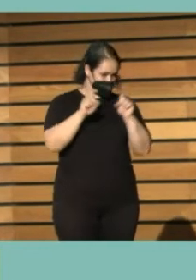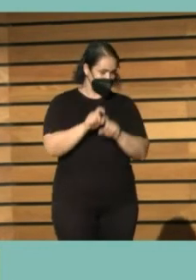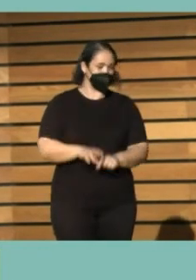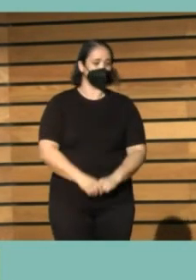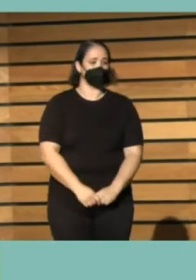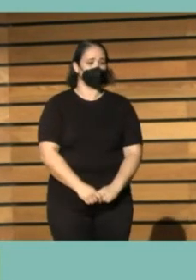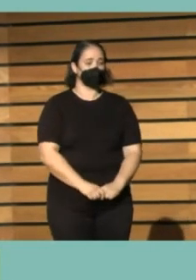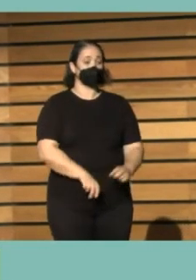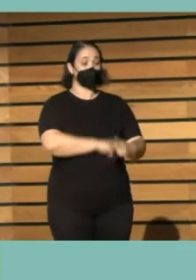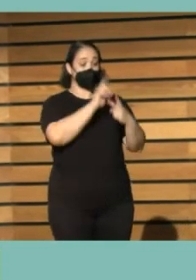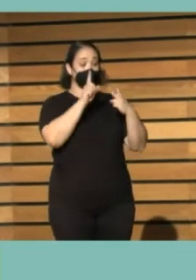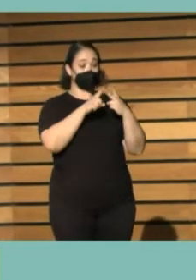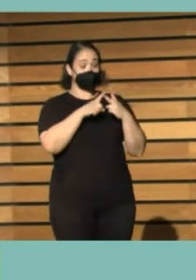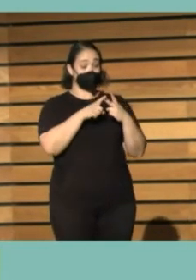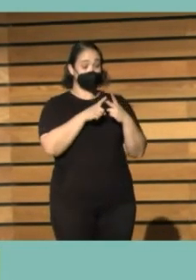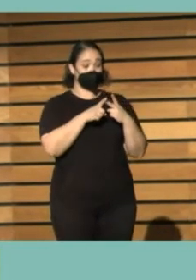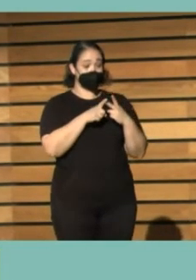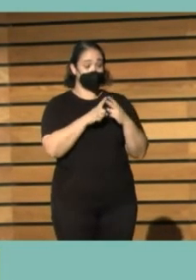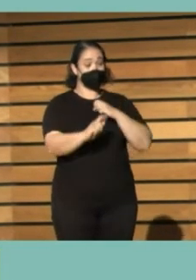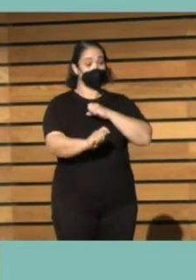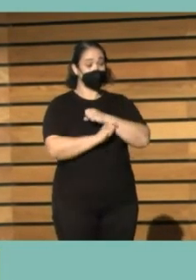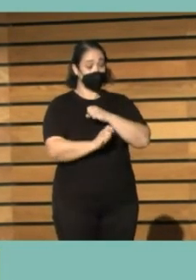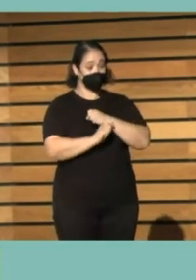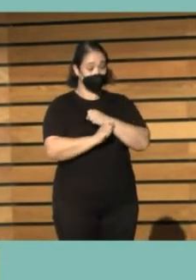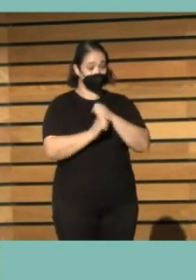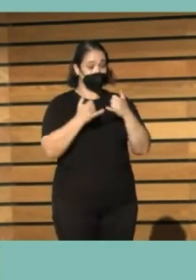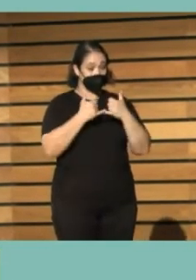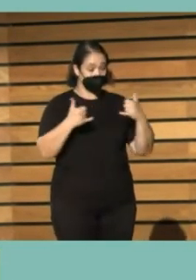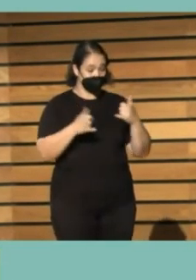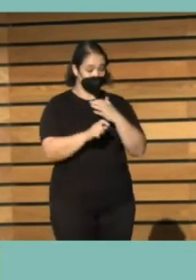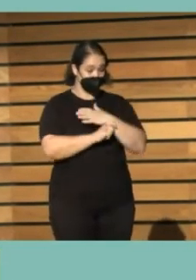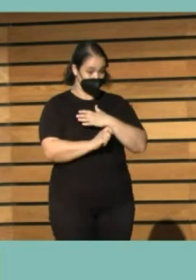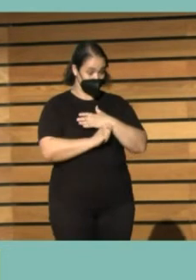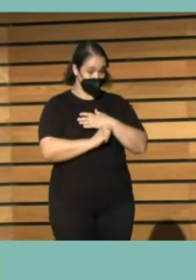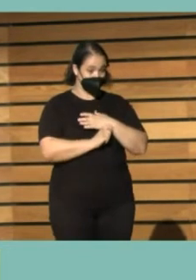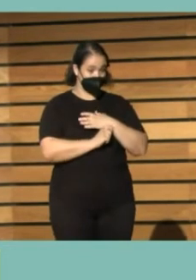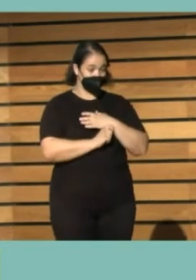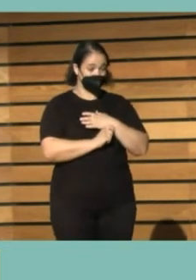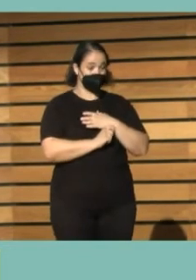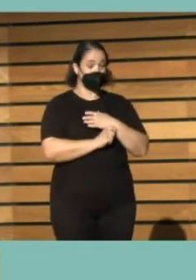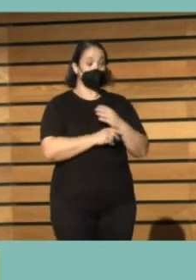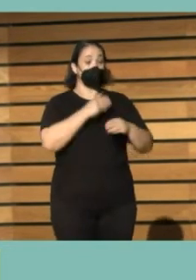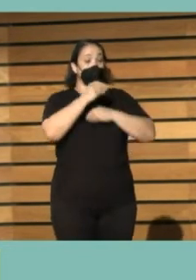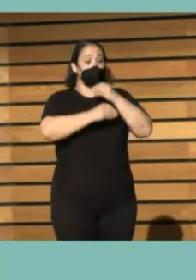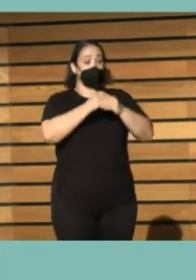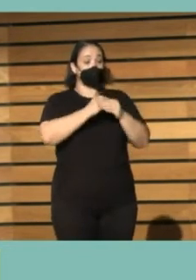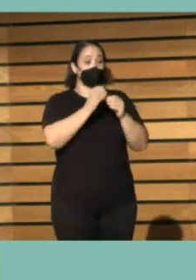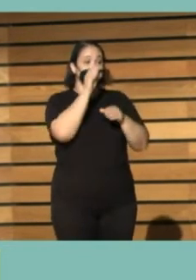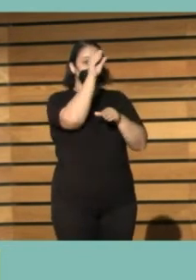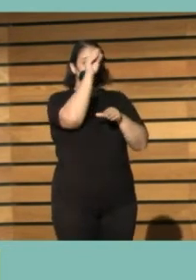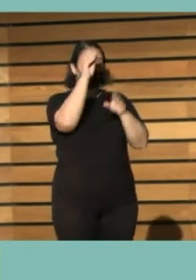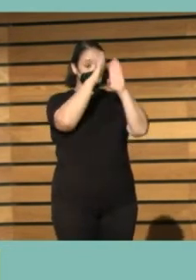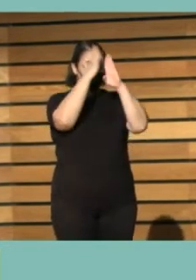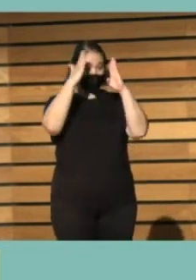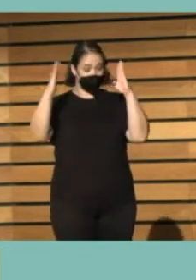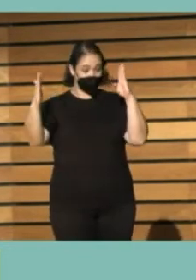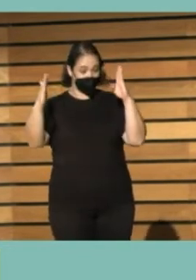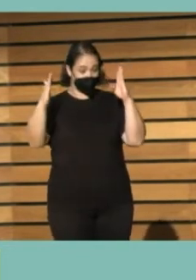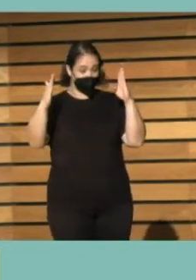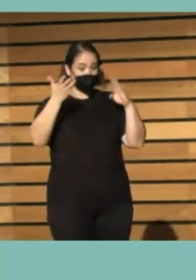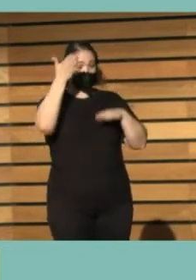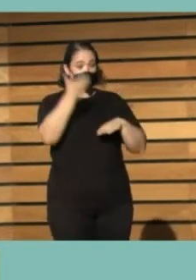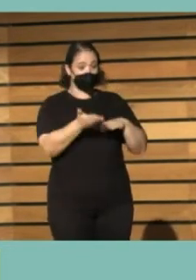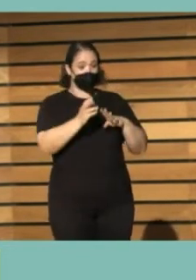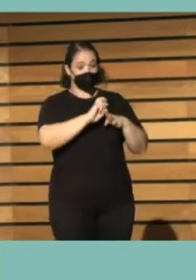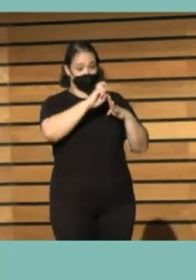La segunda de las líneas estratégicas pretende impulsar la visibilidad y la reutilización de las colecciones haciendo hincapié en el